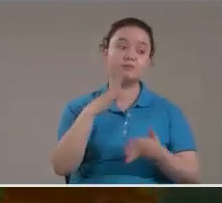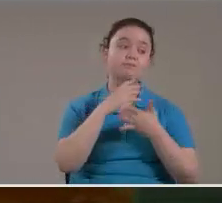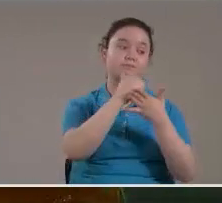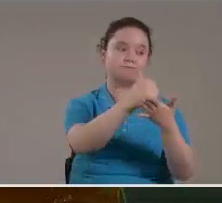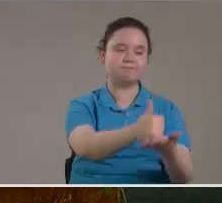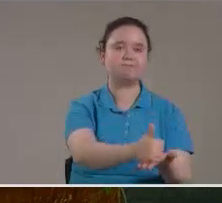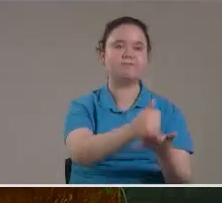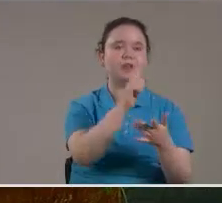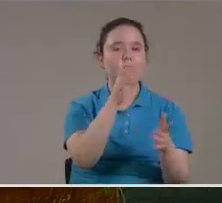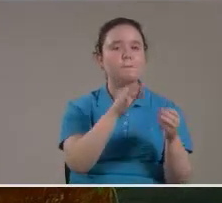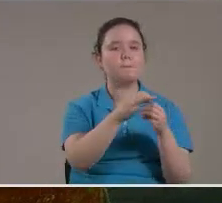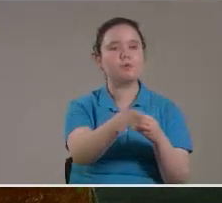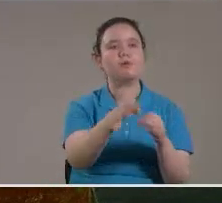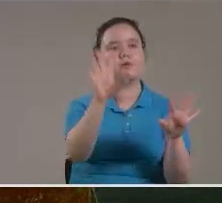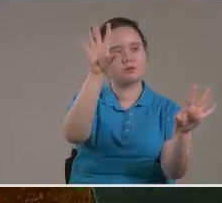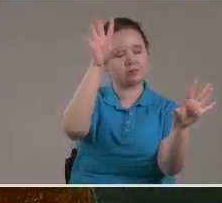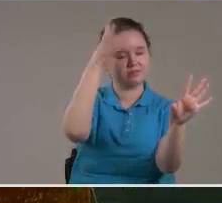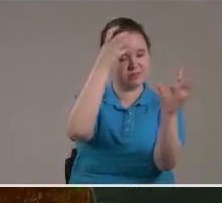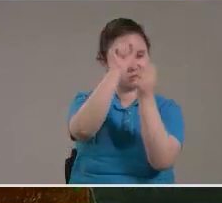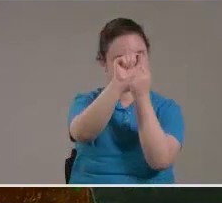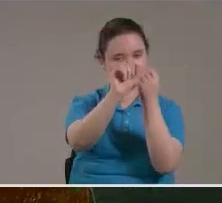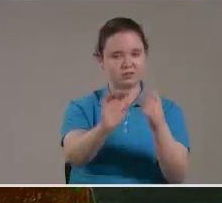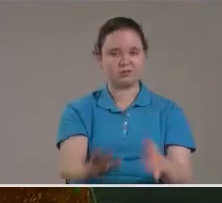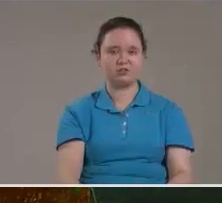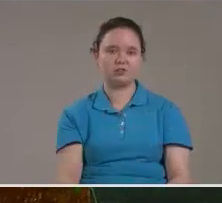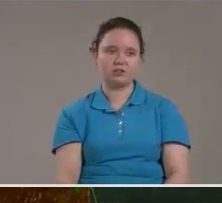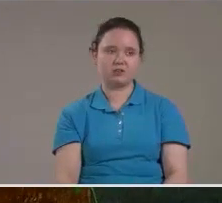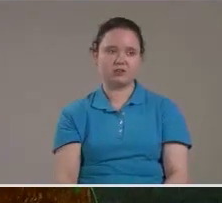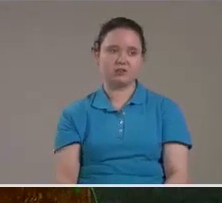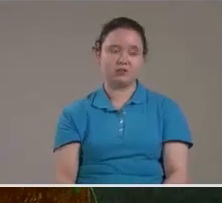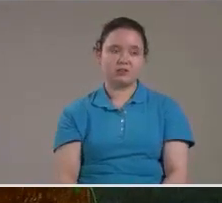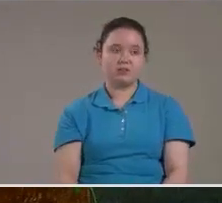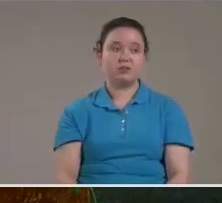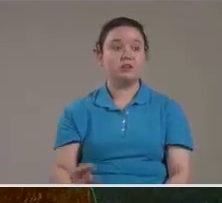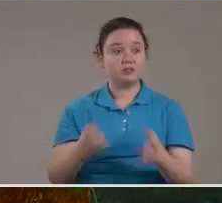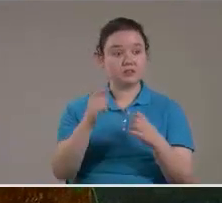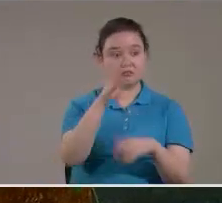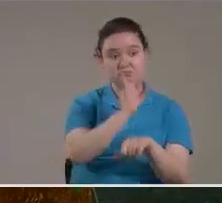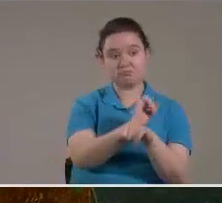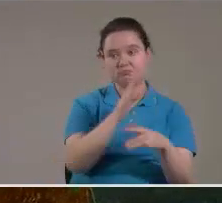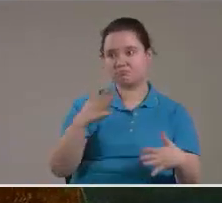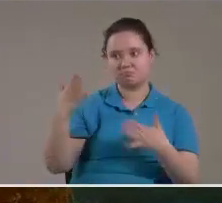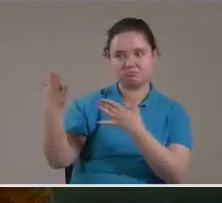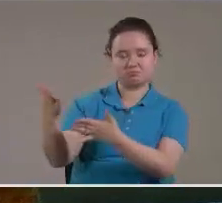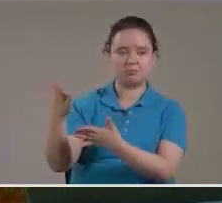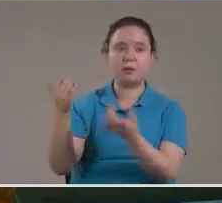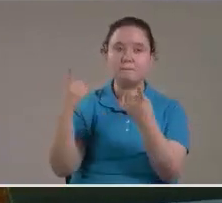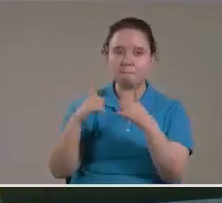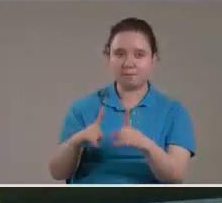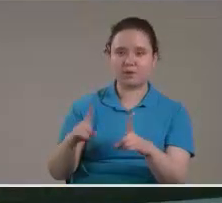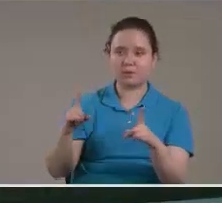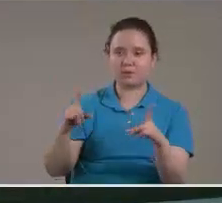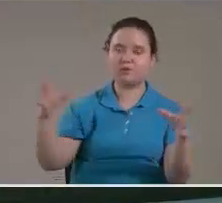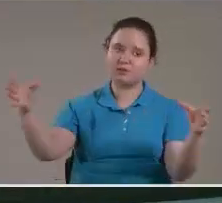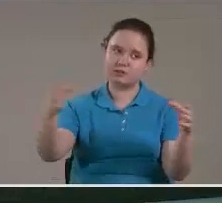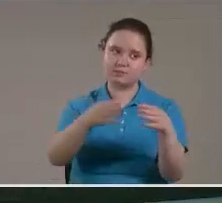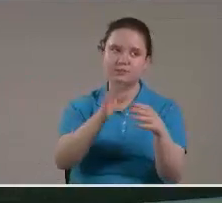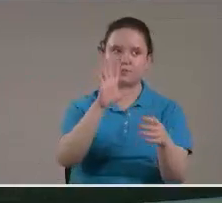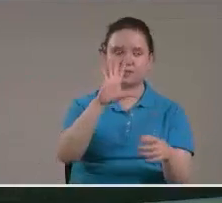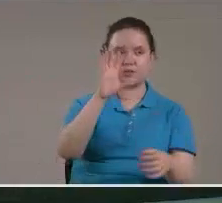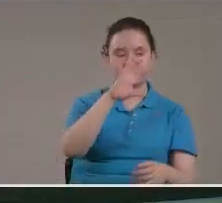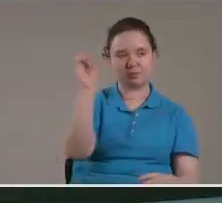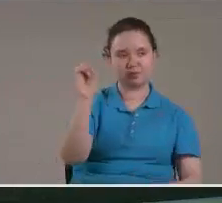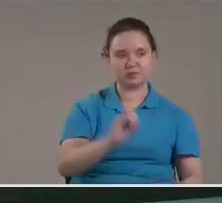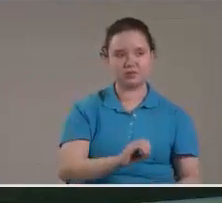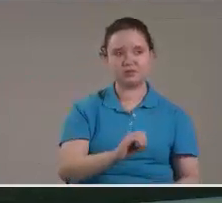un pueblo rebelde Dice la Biblia Y no quisieron Entonces ahí ya te la dejo Pero Este 5% Ni